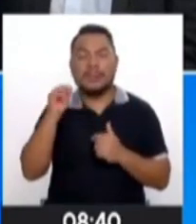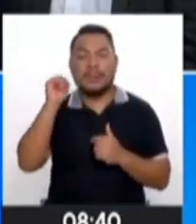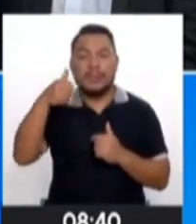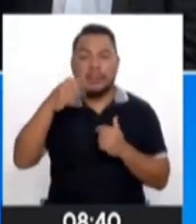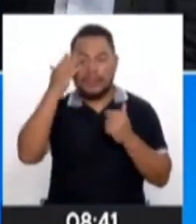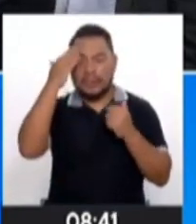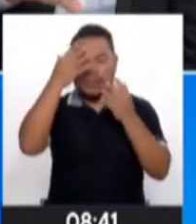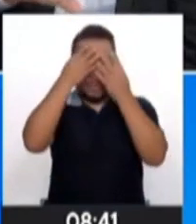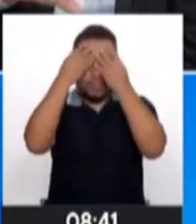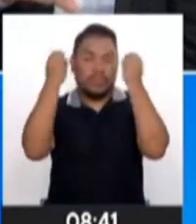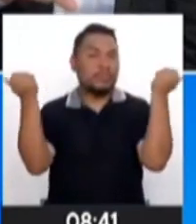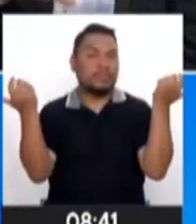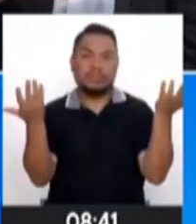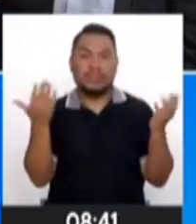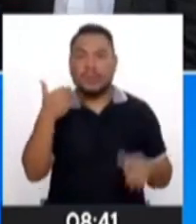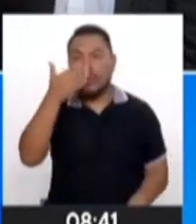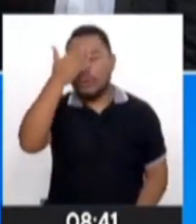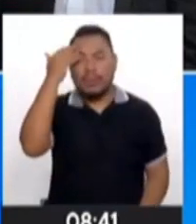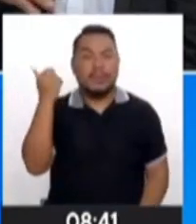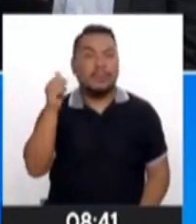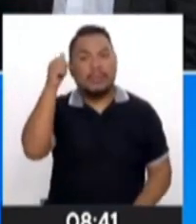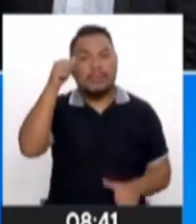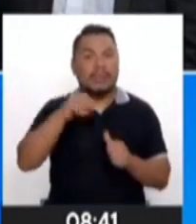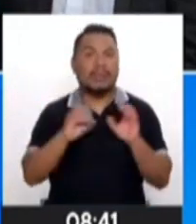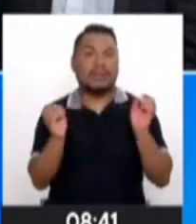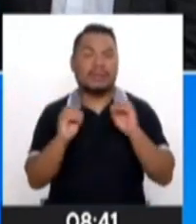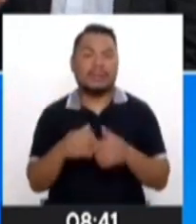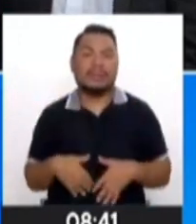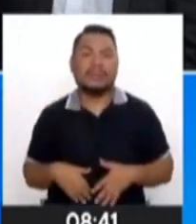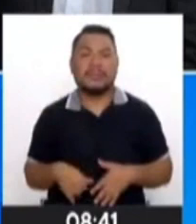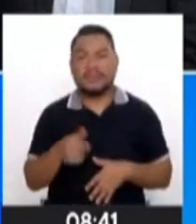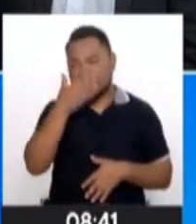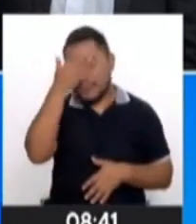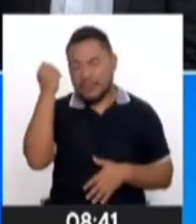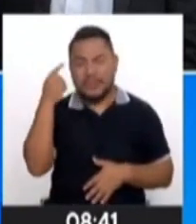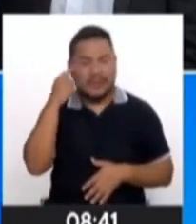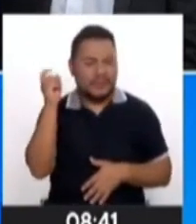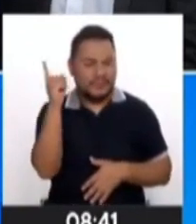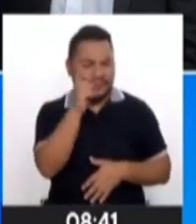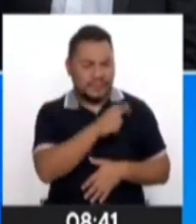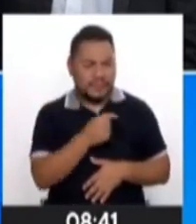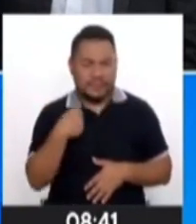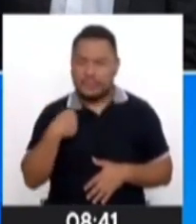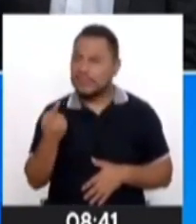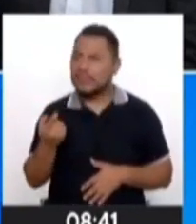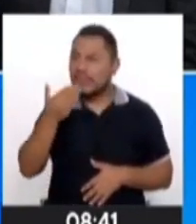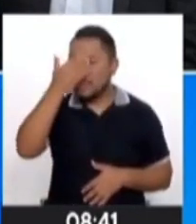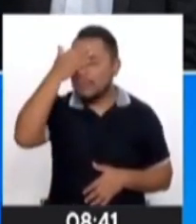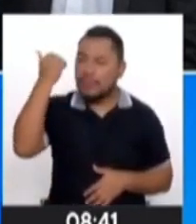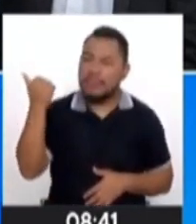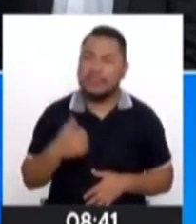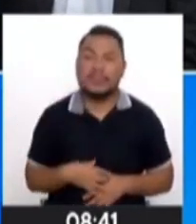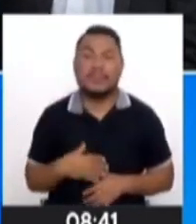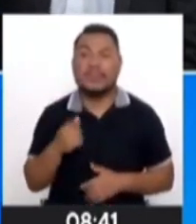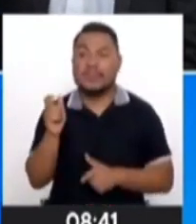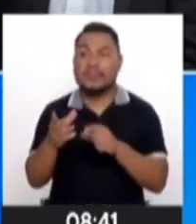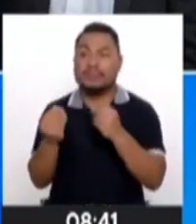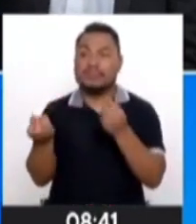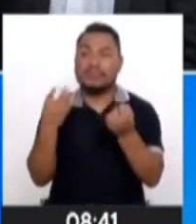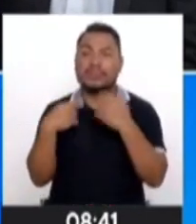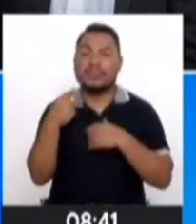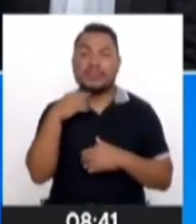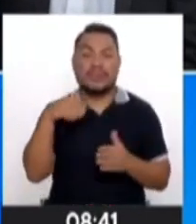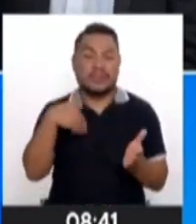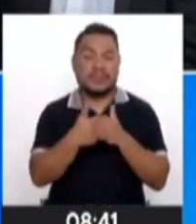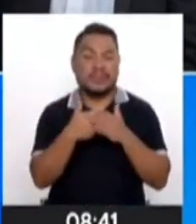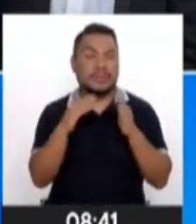memoria, no te acuerdas lo que ha pasado, comienzas a tener dificultades. Muchos me mencionan en su testimonio que llegan a